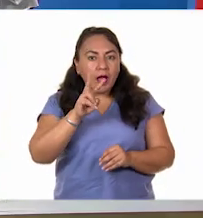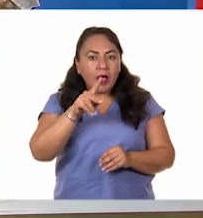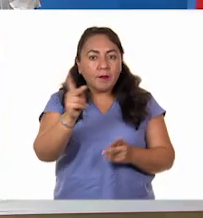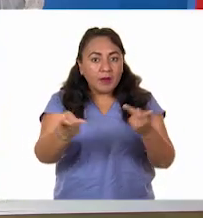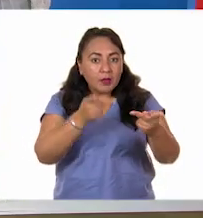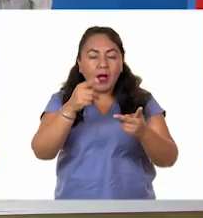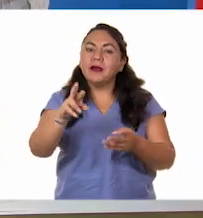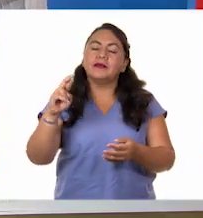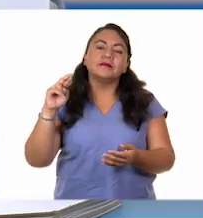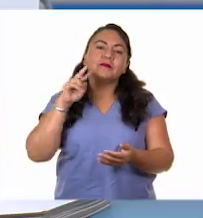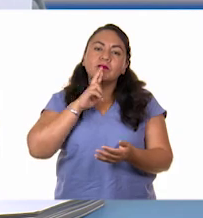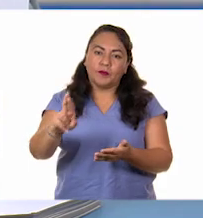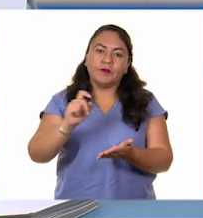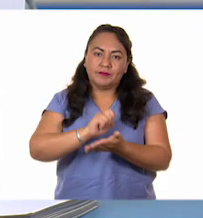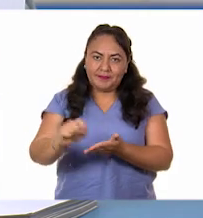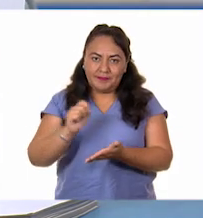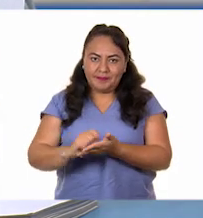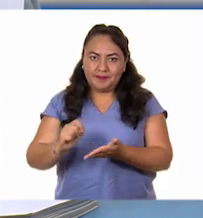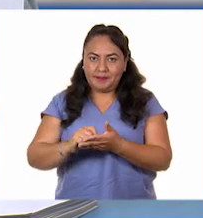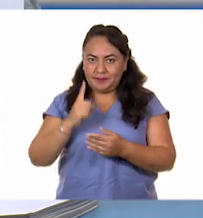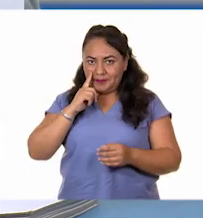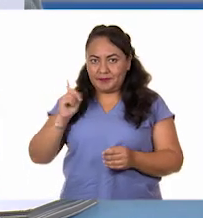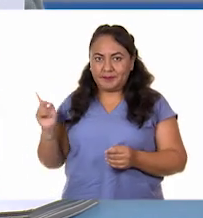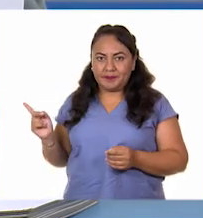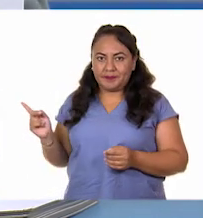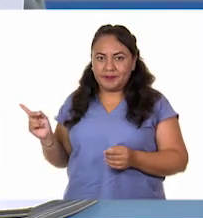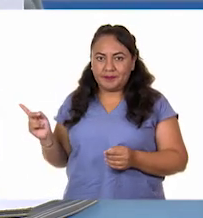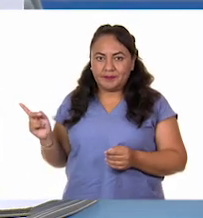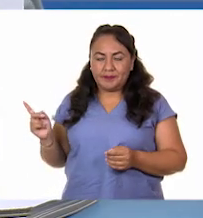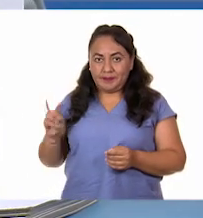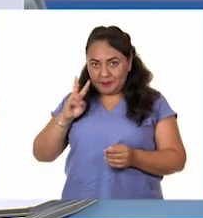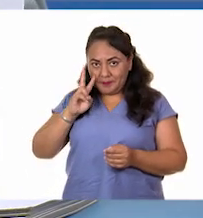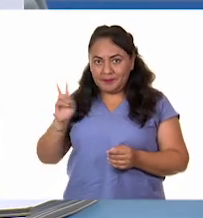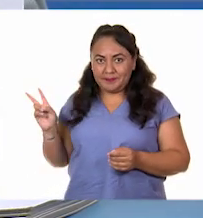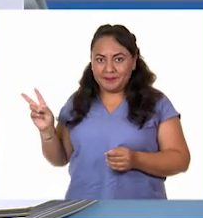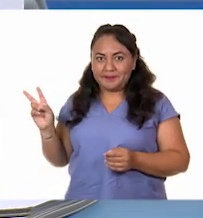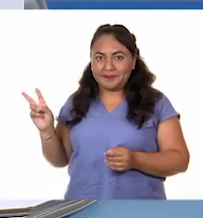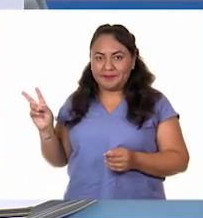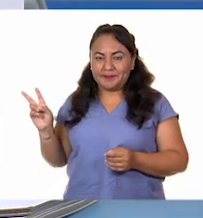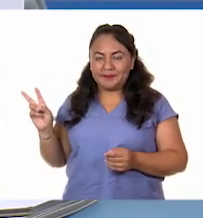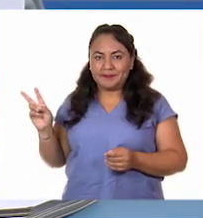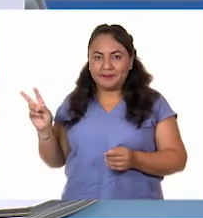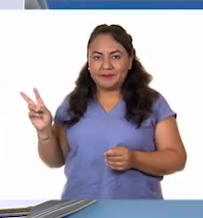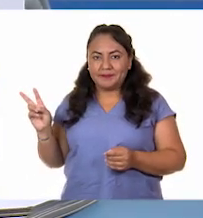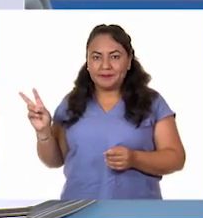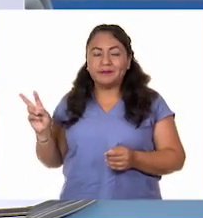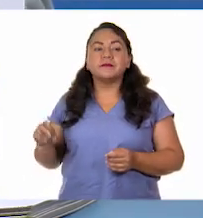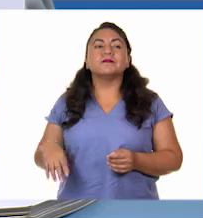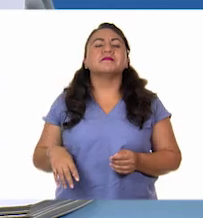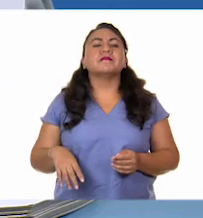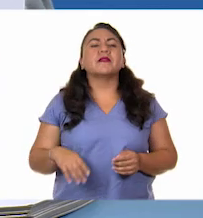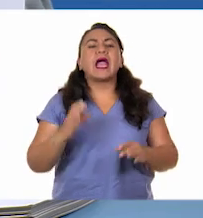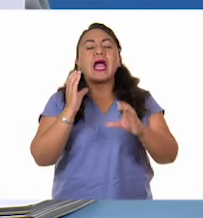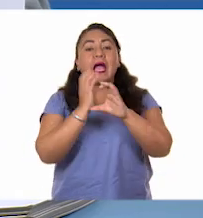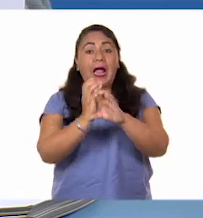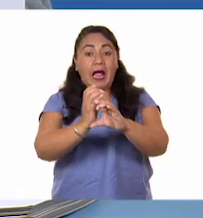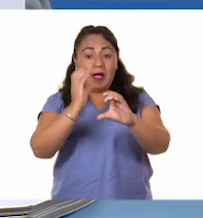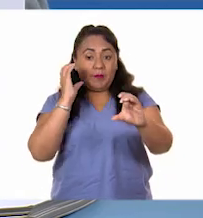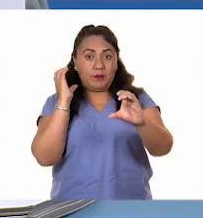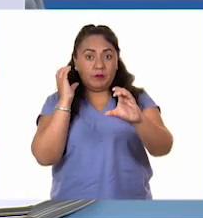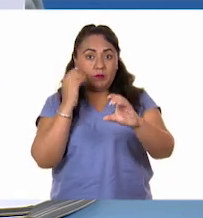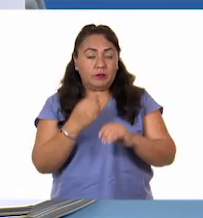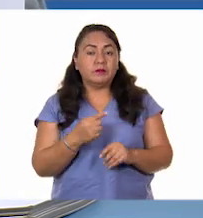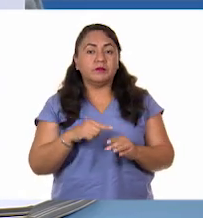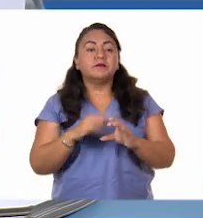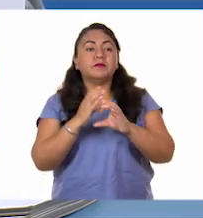este planteamiento. Véanlo bien. Fíjense bien. Un camión, fíjense, un